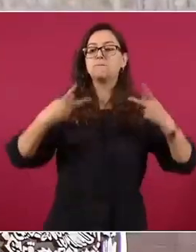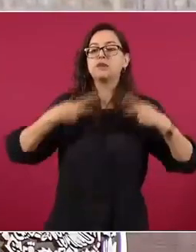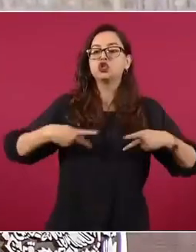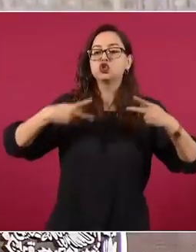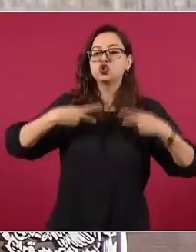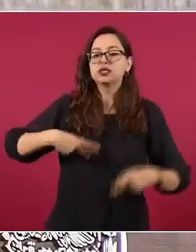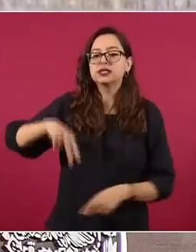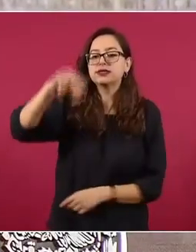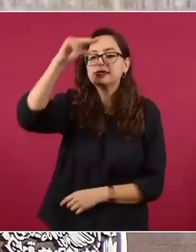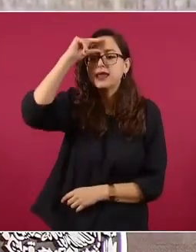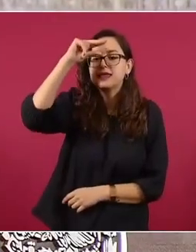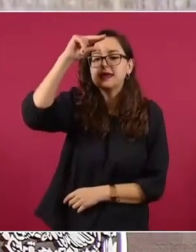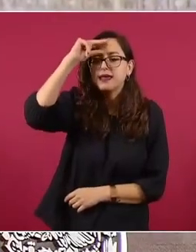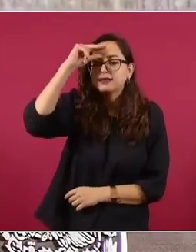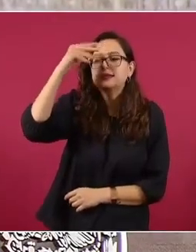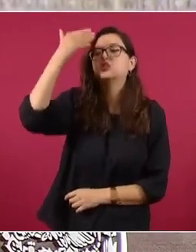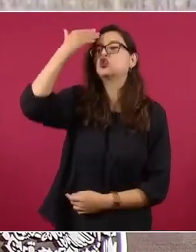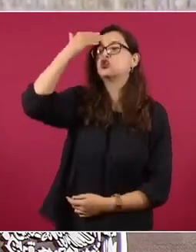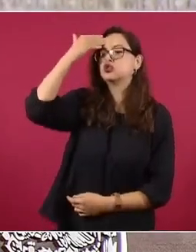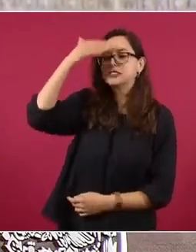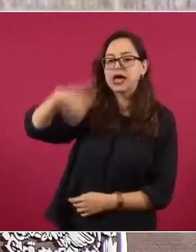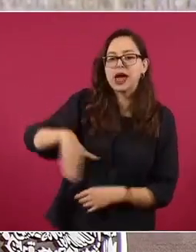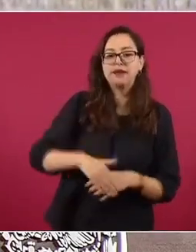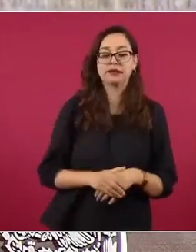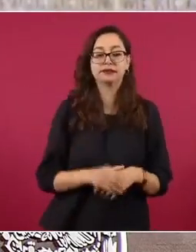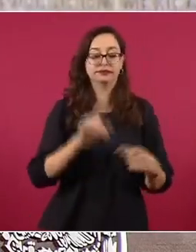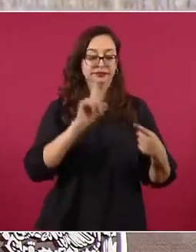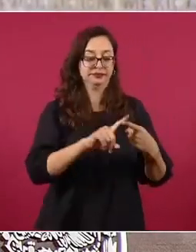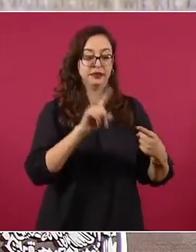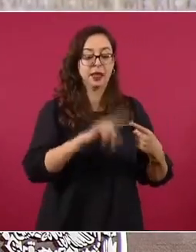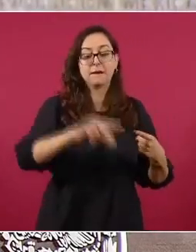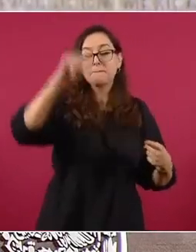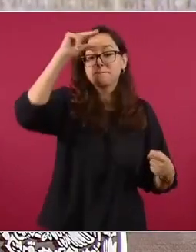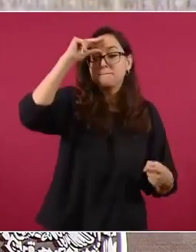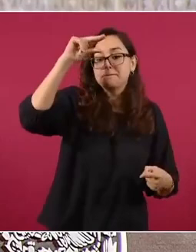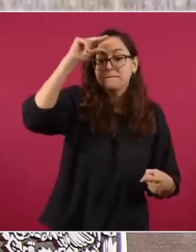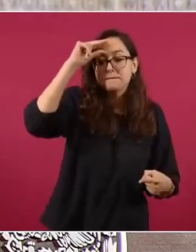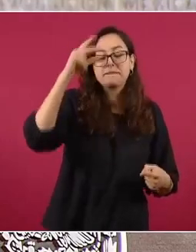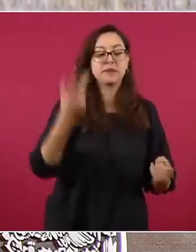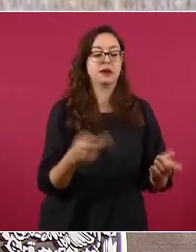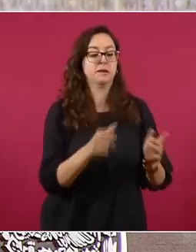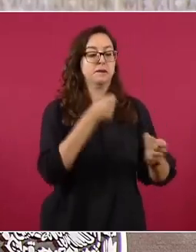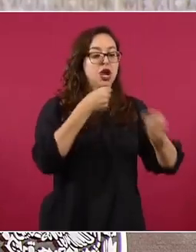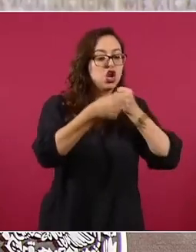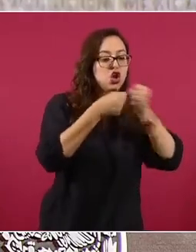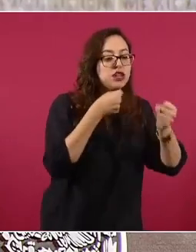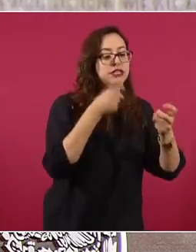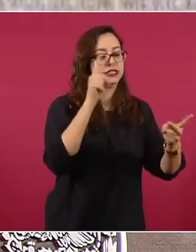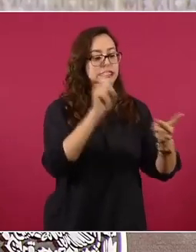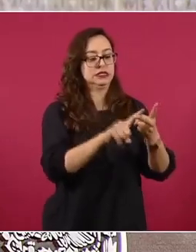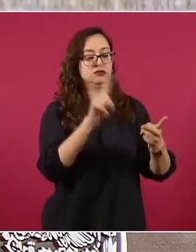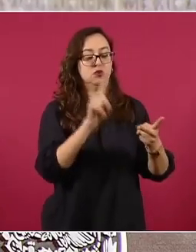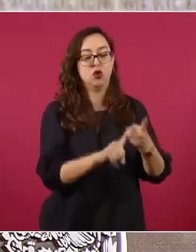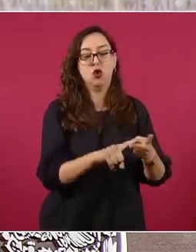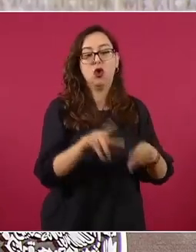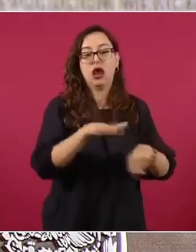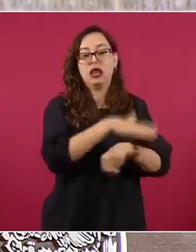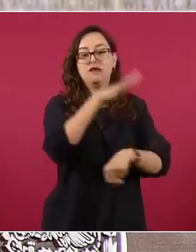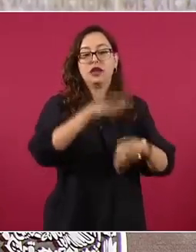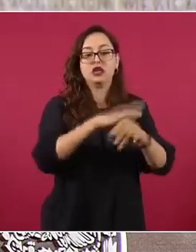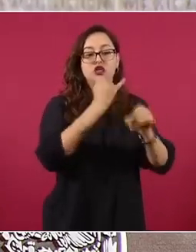del país, las calificadoras, claro, organismos financieros internacionales.